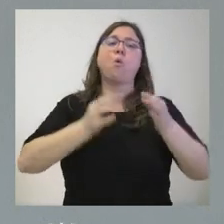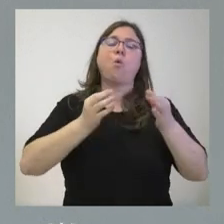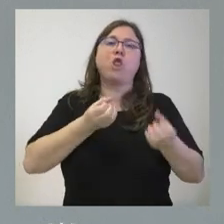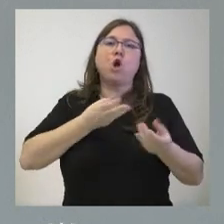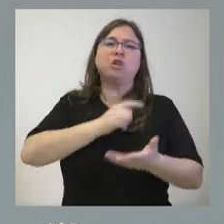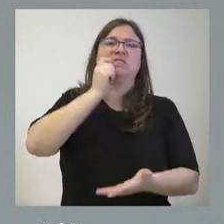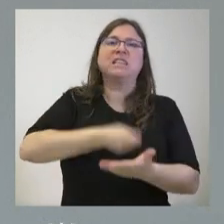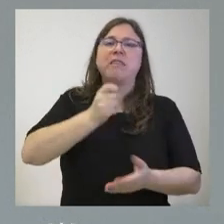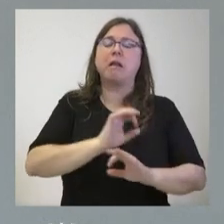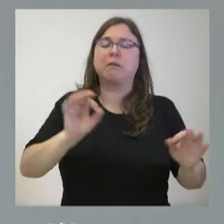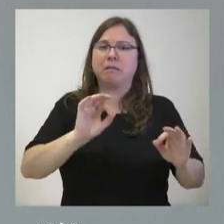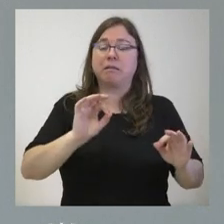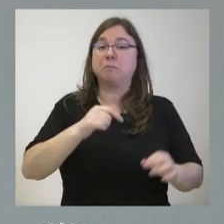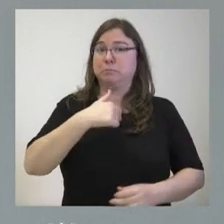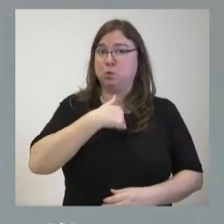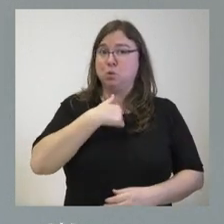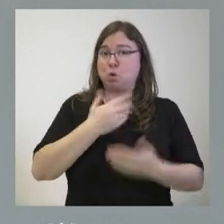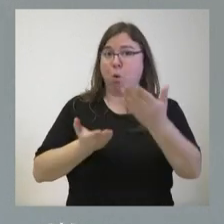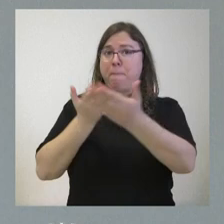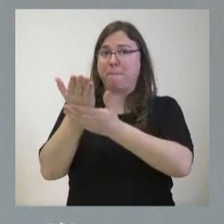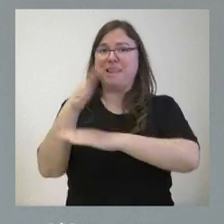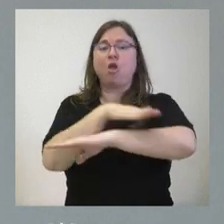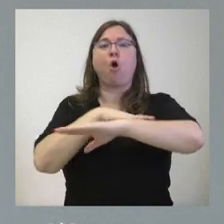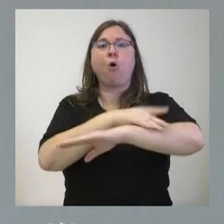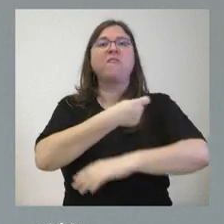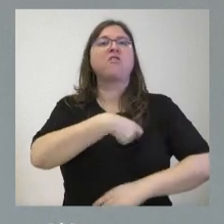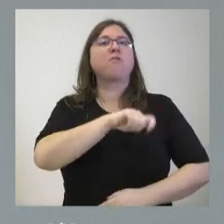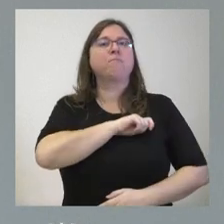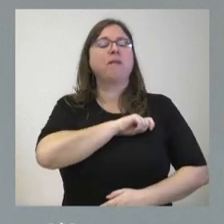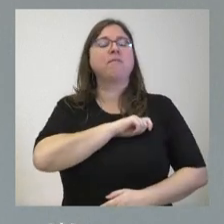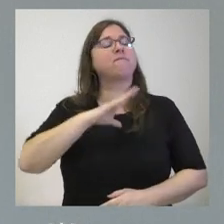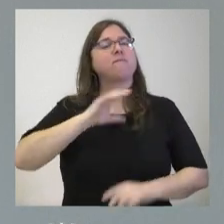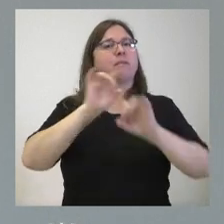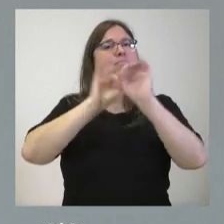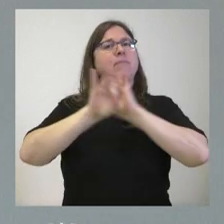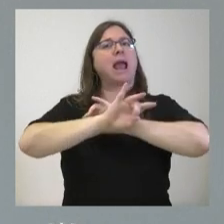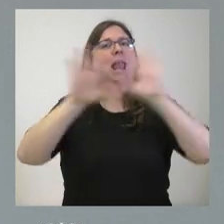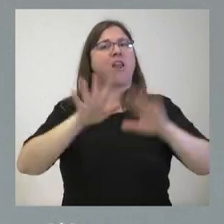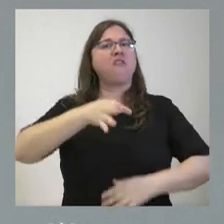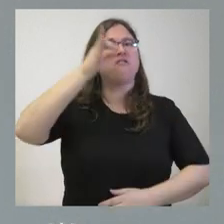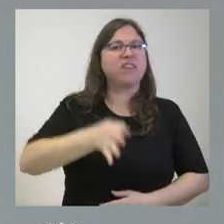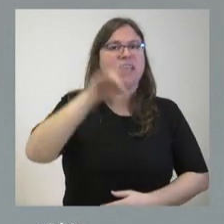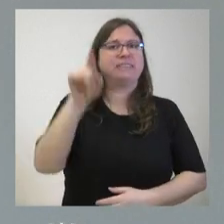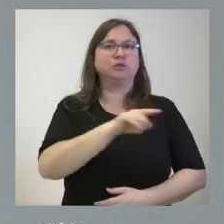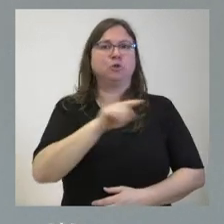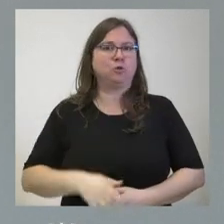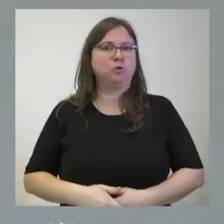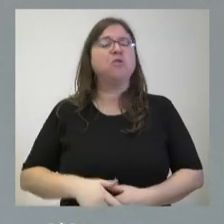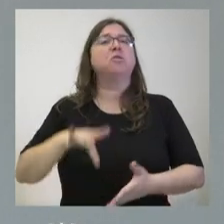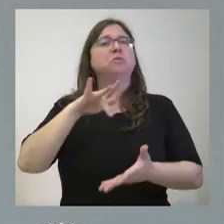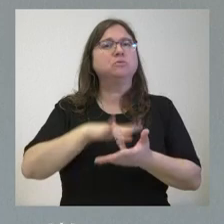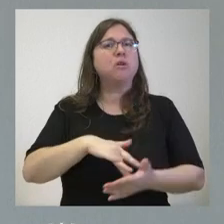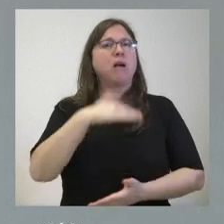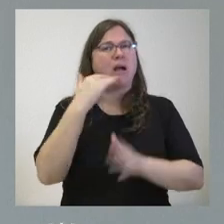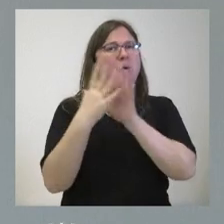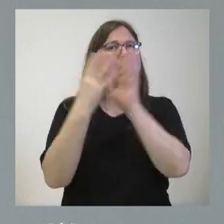desde aquí, lo que le hacemos es pedir al presidente del Gobierno de España que aclare si eso es verdad, si él ha pactado con el presidente de una